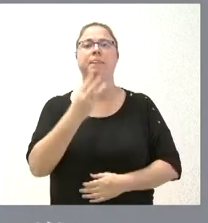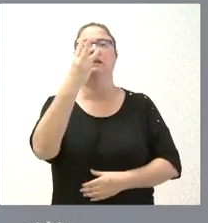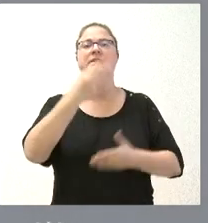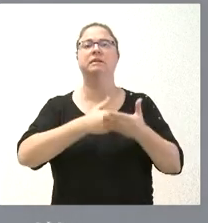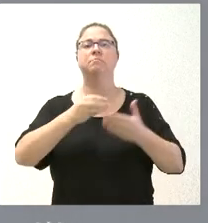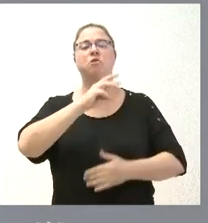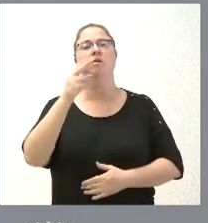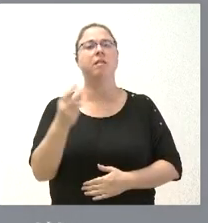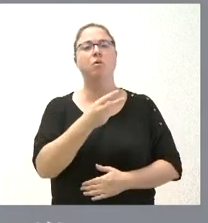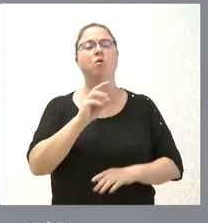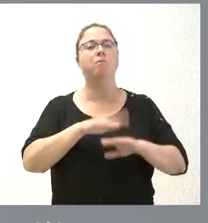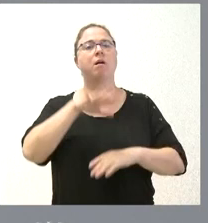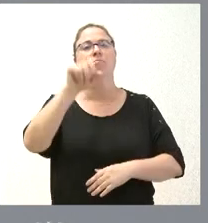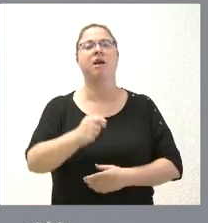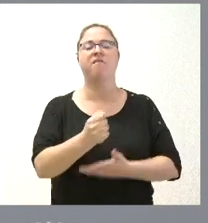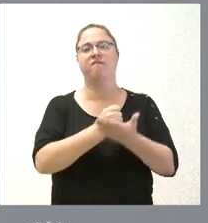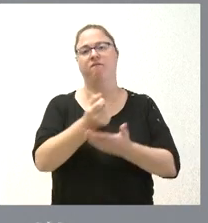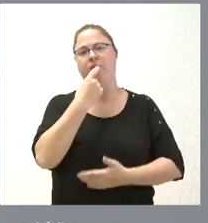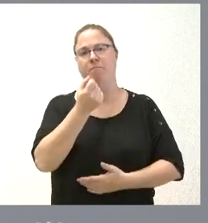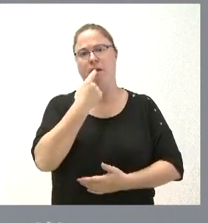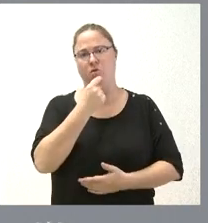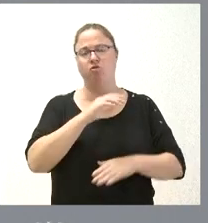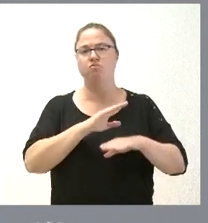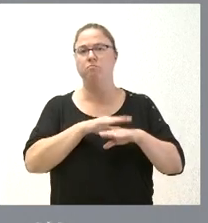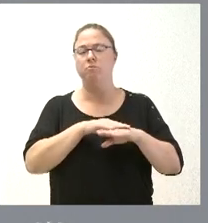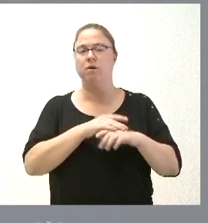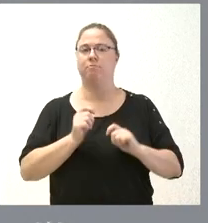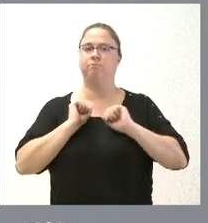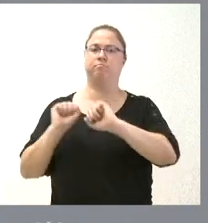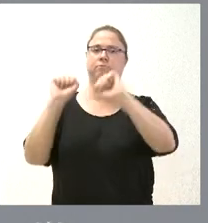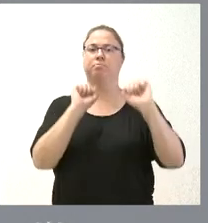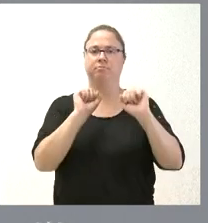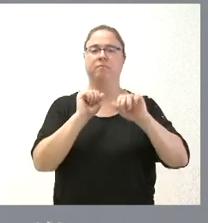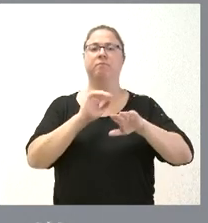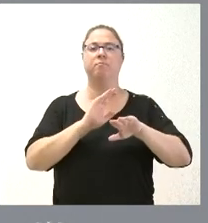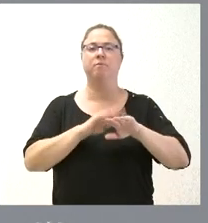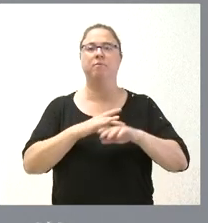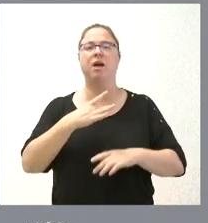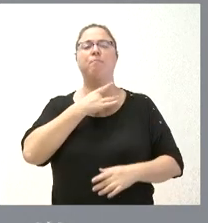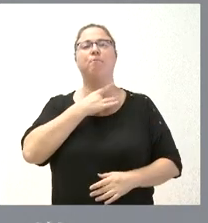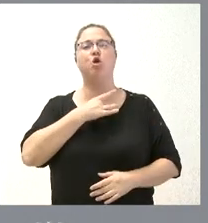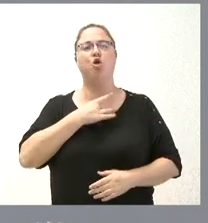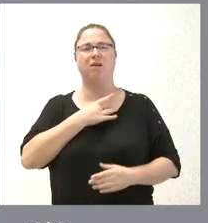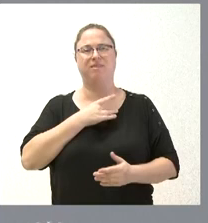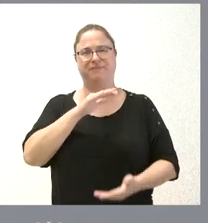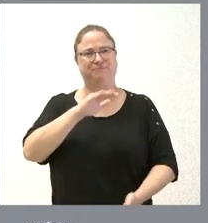para adquisición de fármacos que permitirán la inmunización frente a la bronquiolitis. En concreto, 2